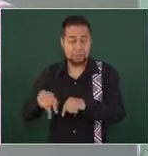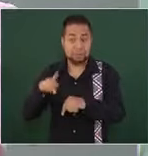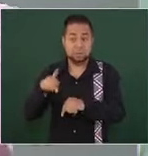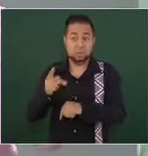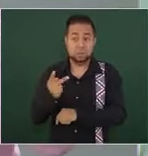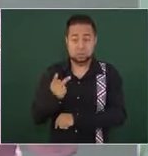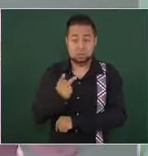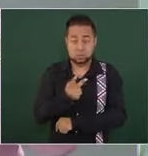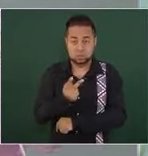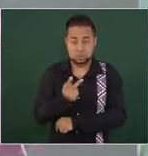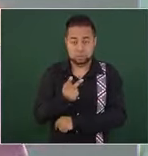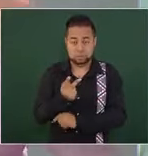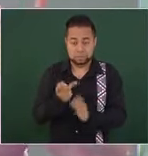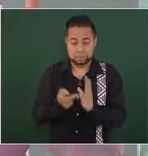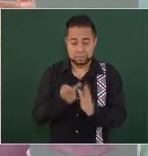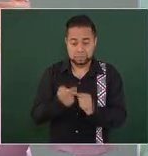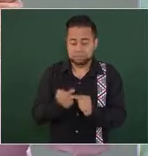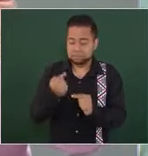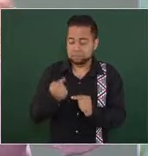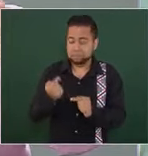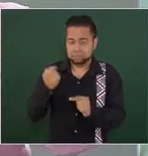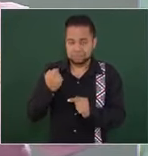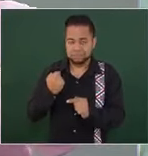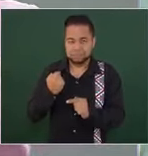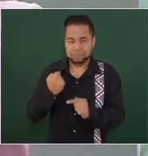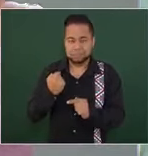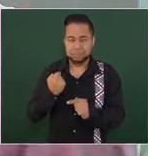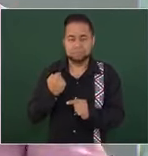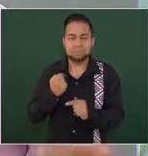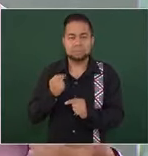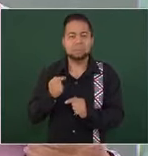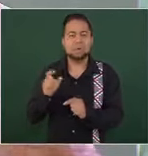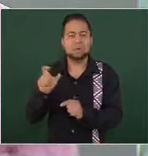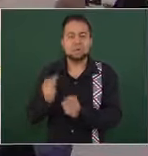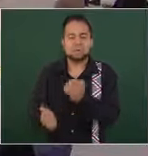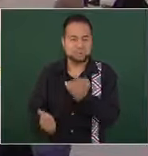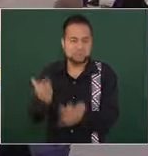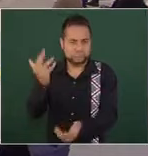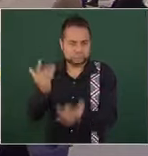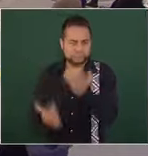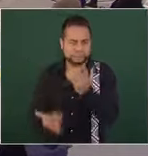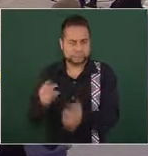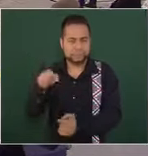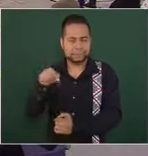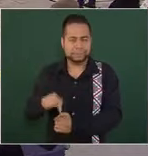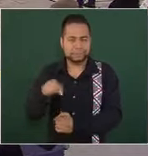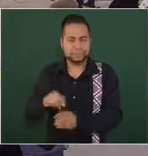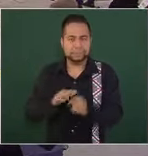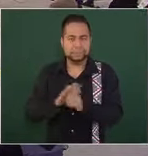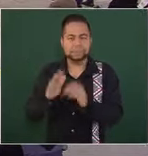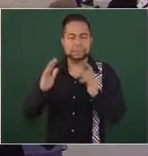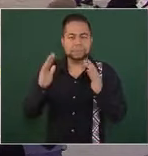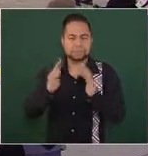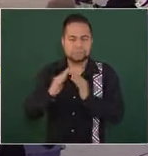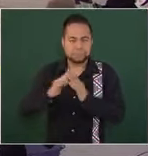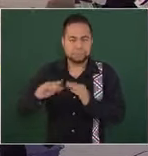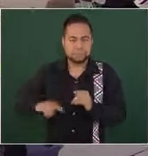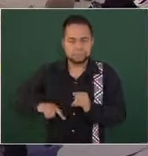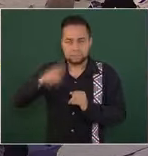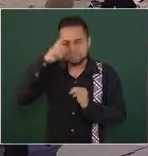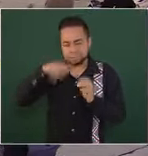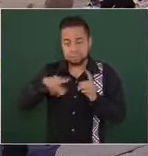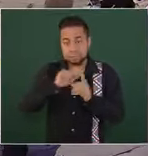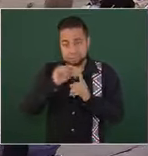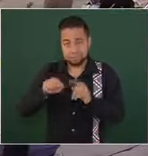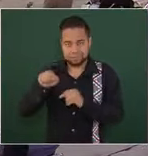veces anteriores de que se había quemado el el Palacio no